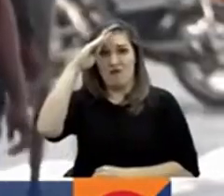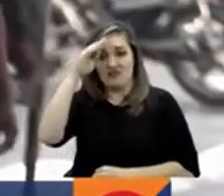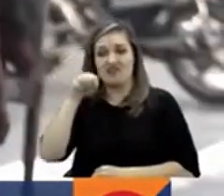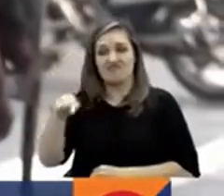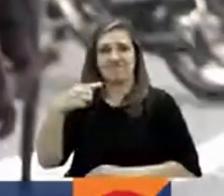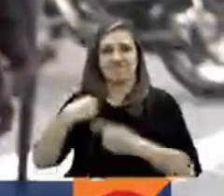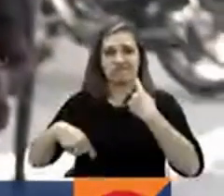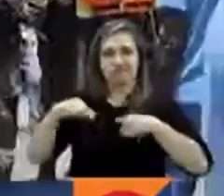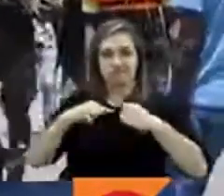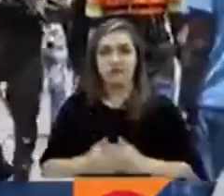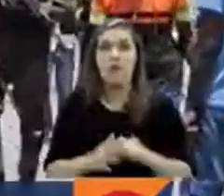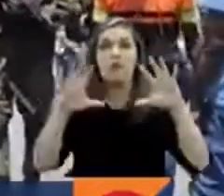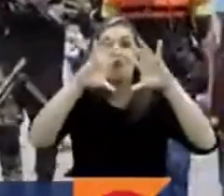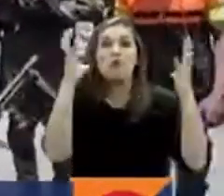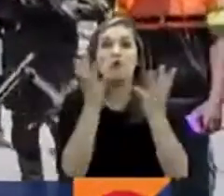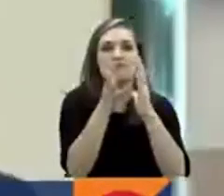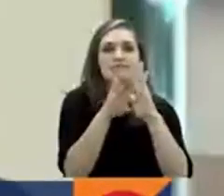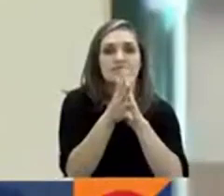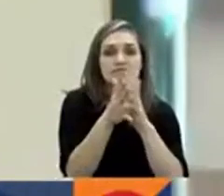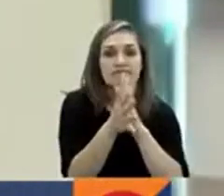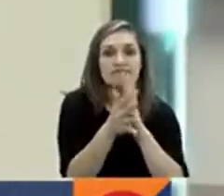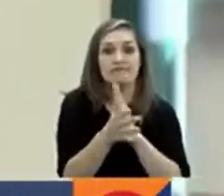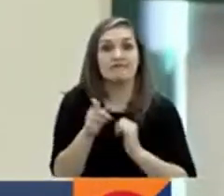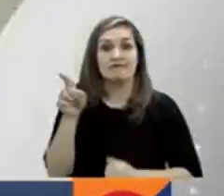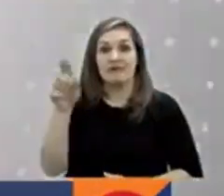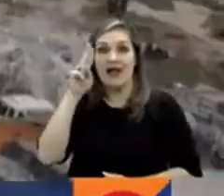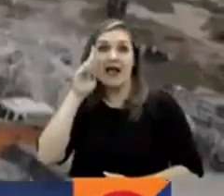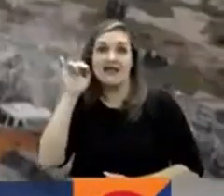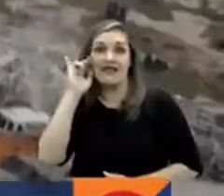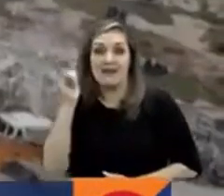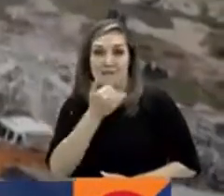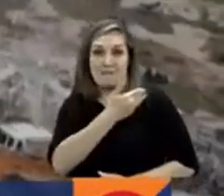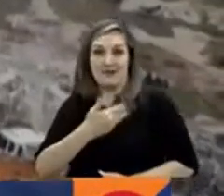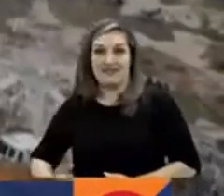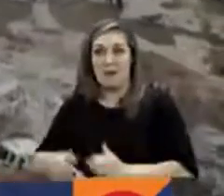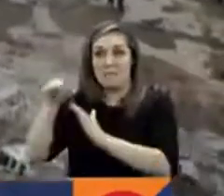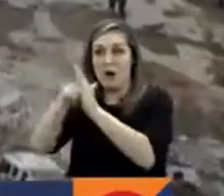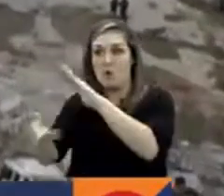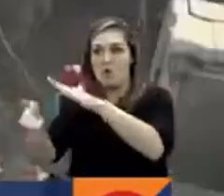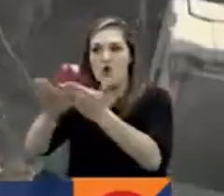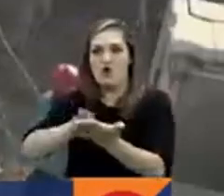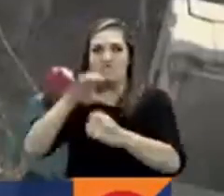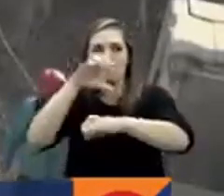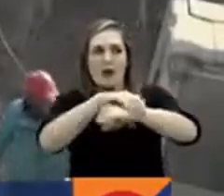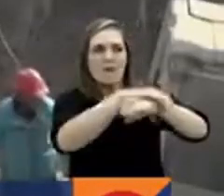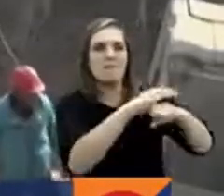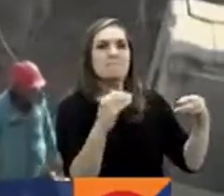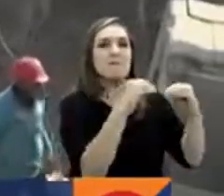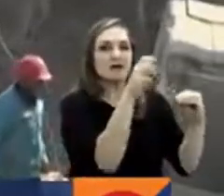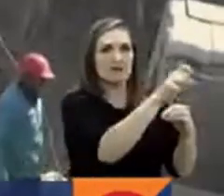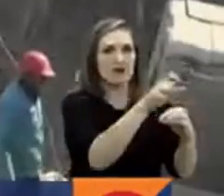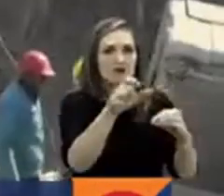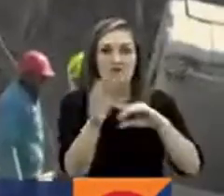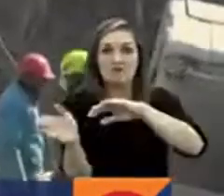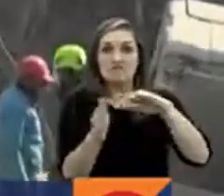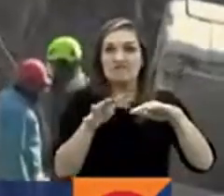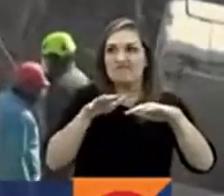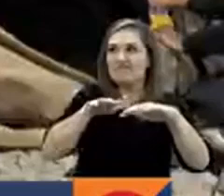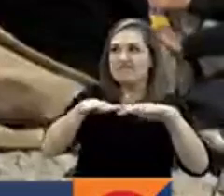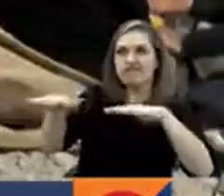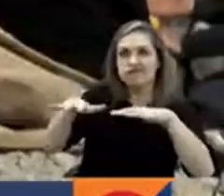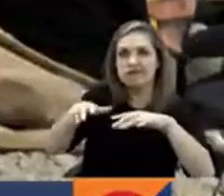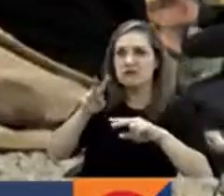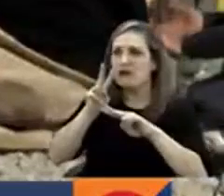supuestos implicados en el magnicidio del presidente haitiano Jovenel Moïse. Sigue la tragedia, pero continúan las historias